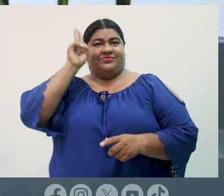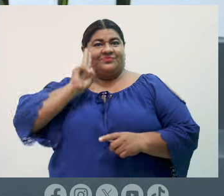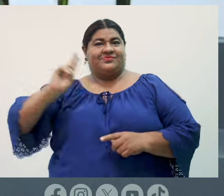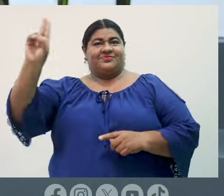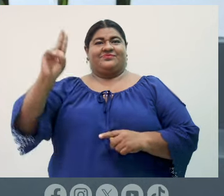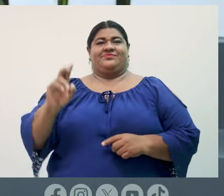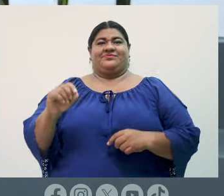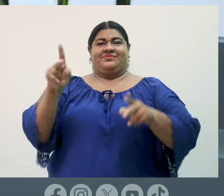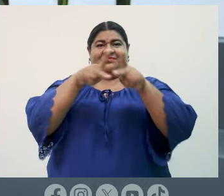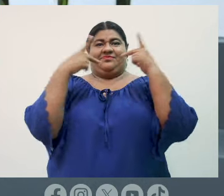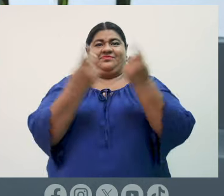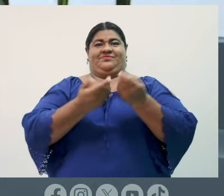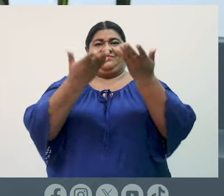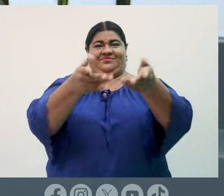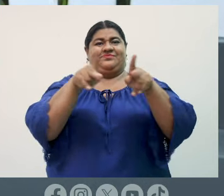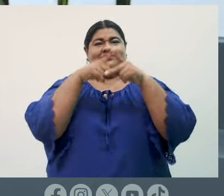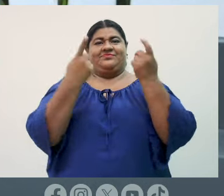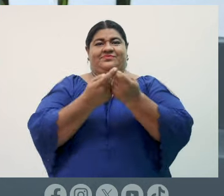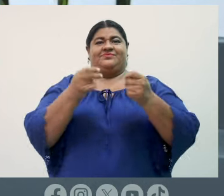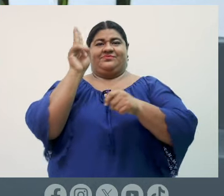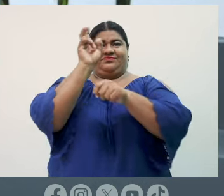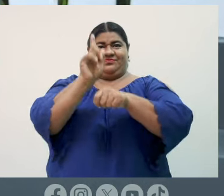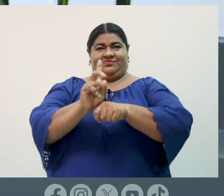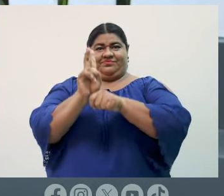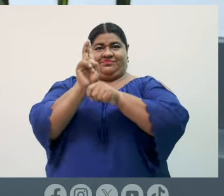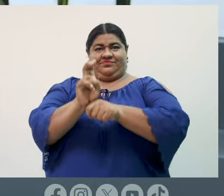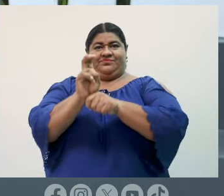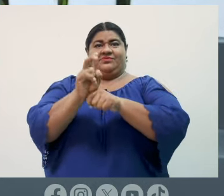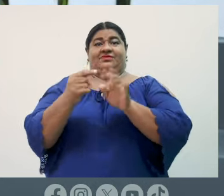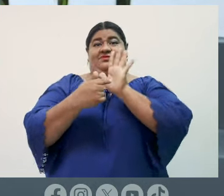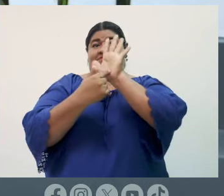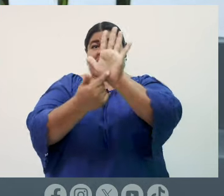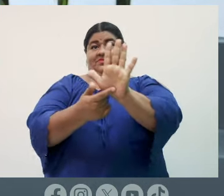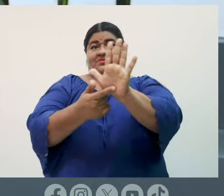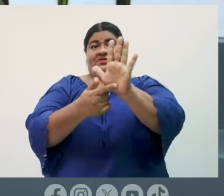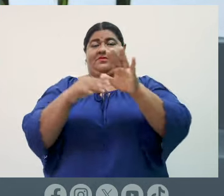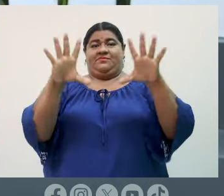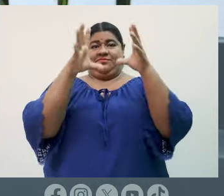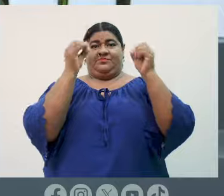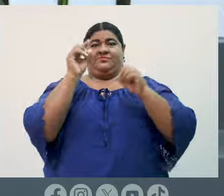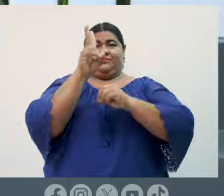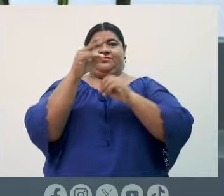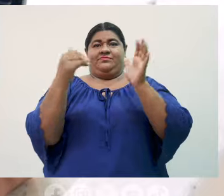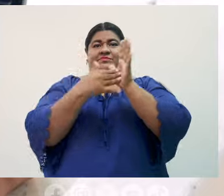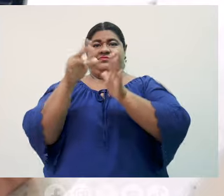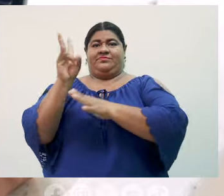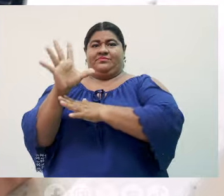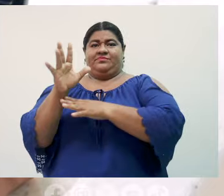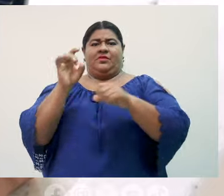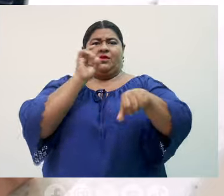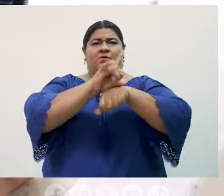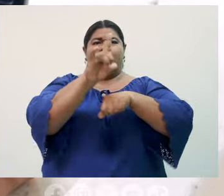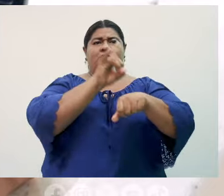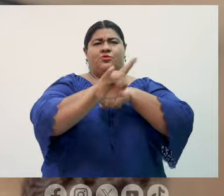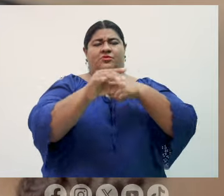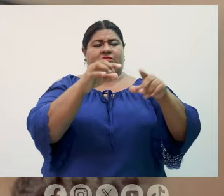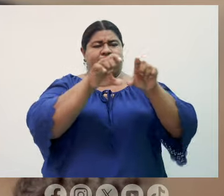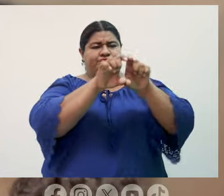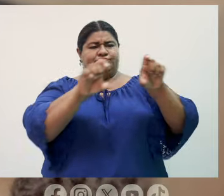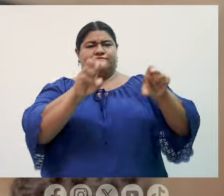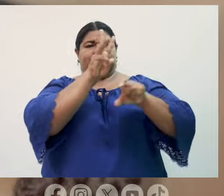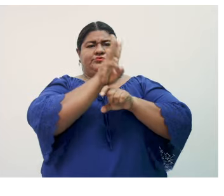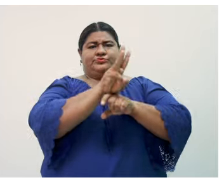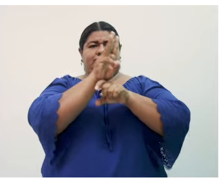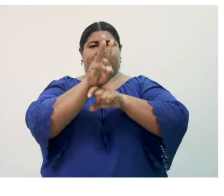Desde la Universidad del Pueblo y para el Pueblo, UNAM Managua, te presentamos la Oferta Educativa 2025. Ingresa a nuestro sitio web